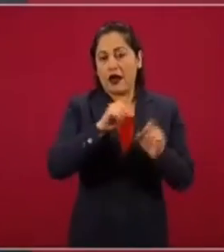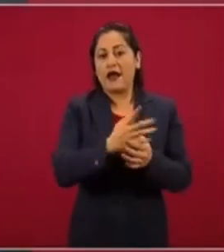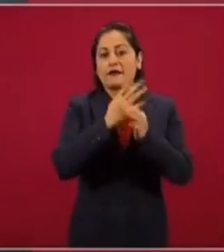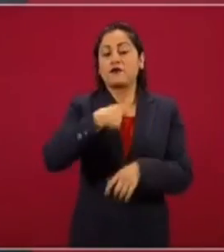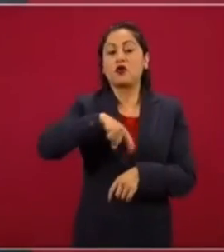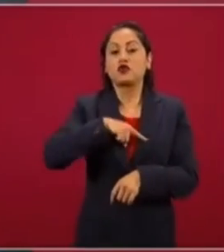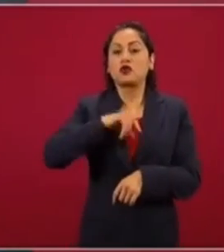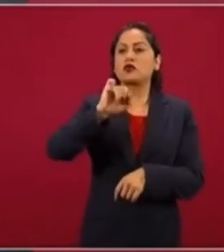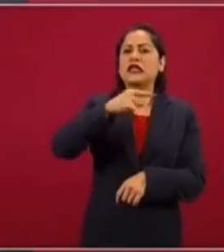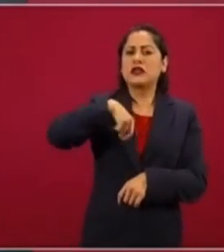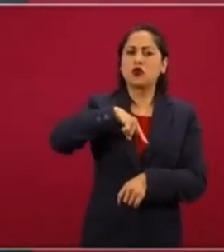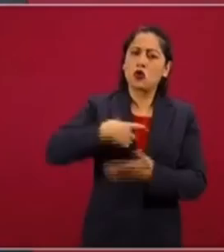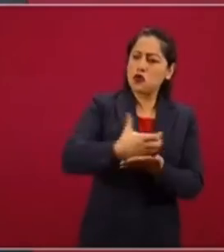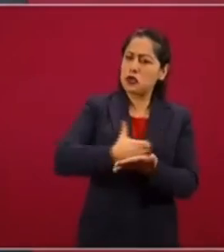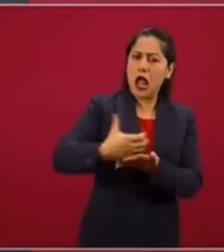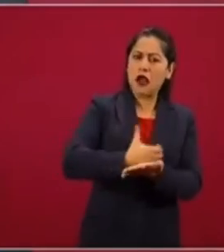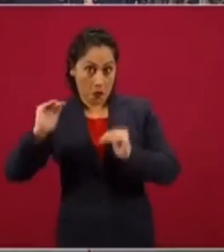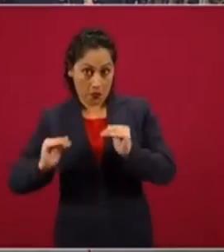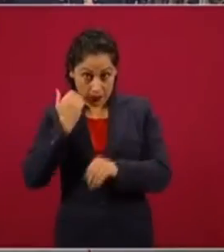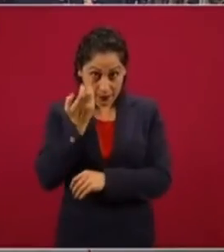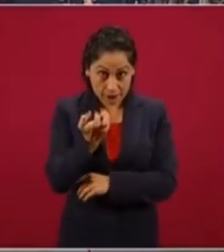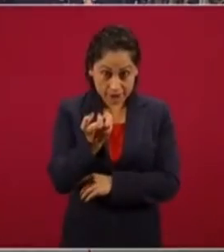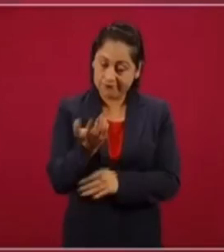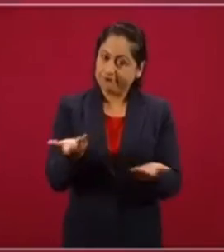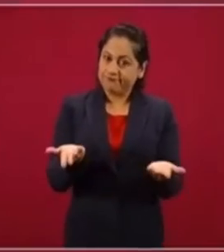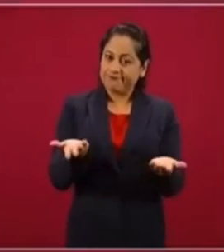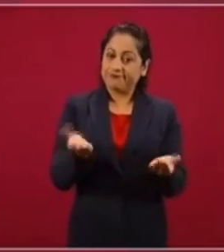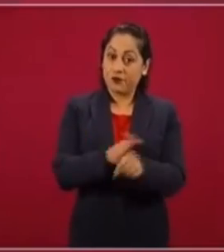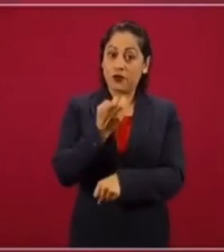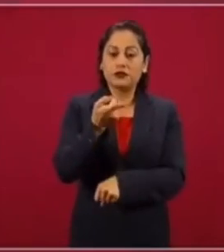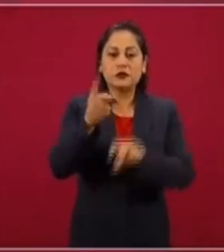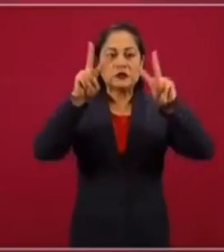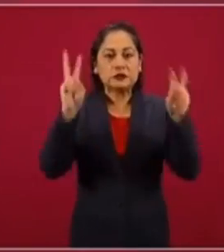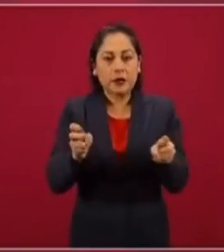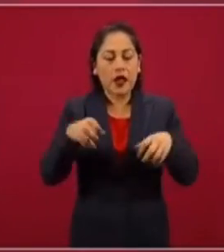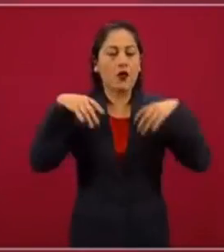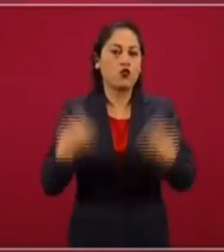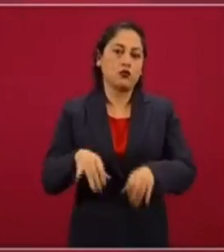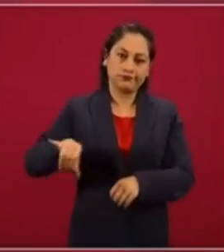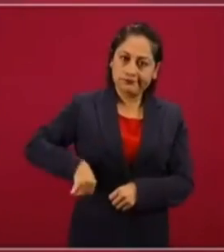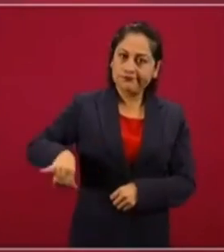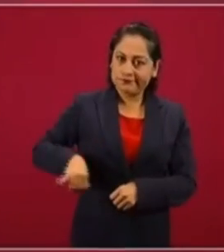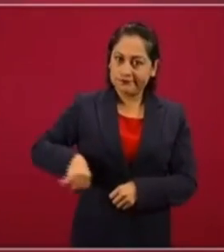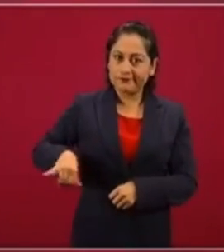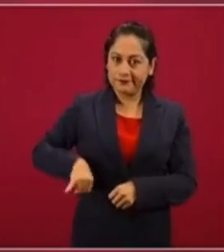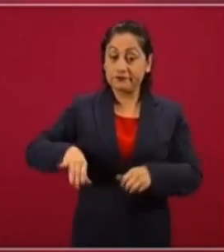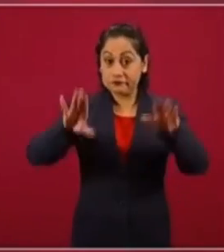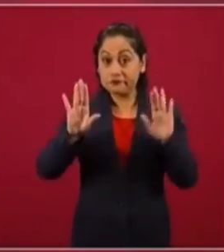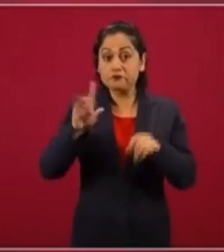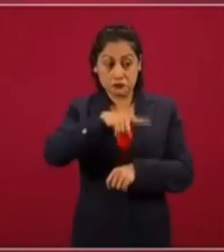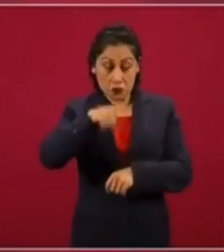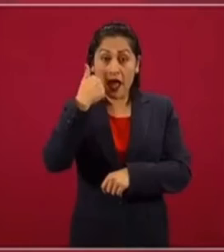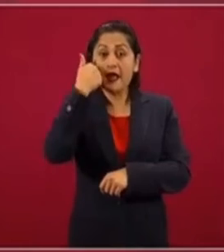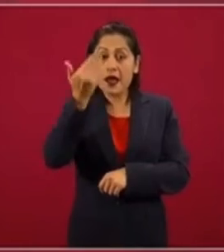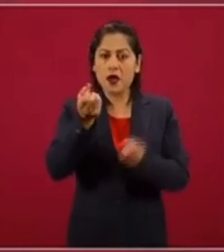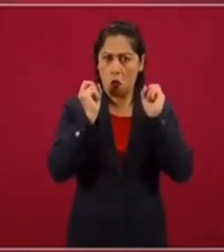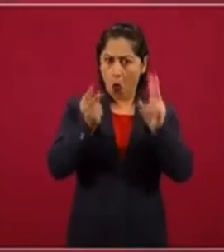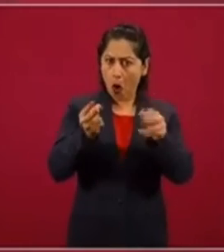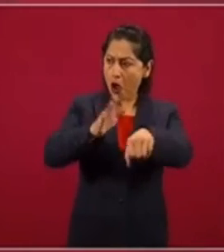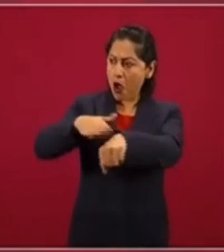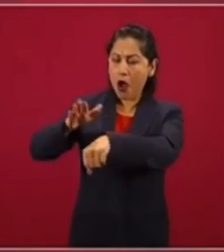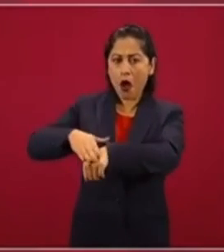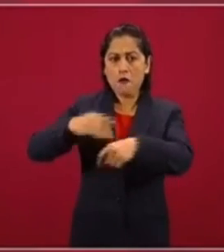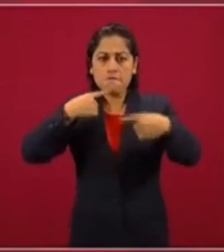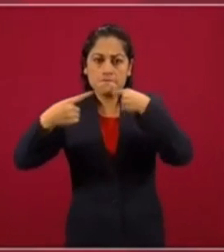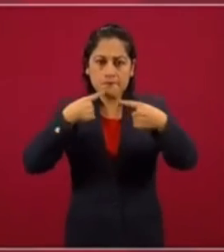en la economía, pues debemos de recibir más. Es muy interesante el tema y que se busque el consenso y